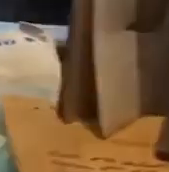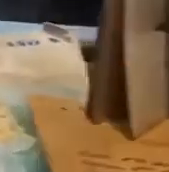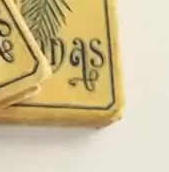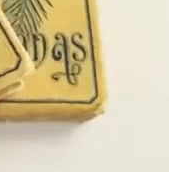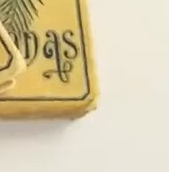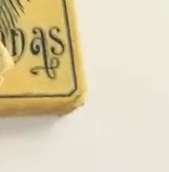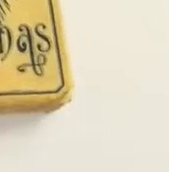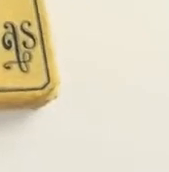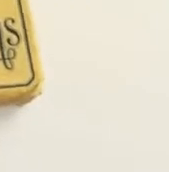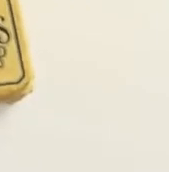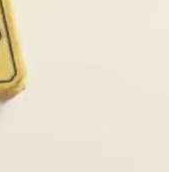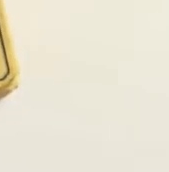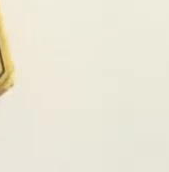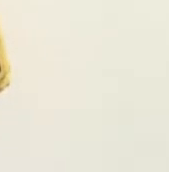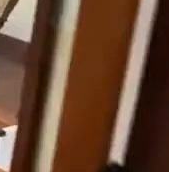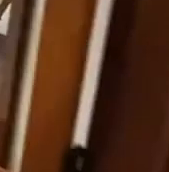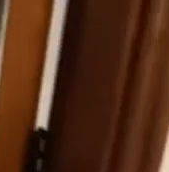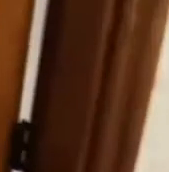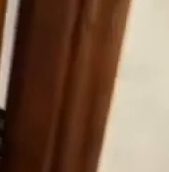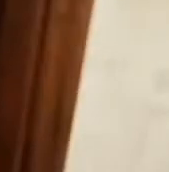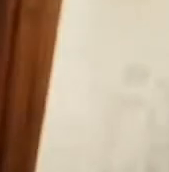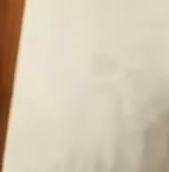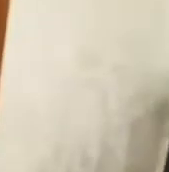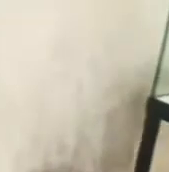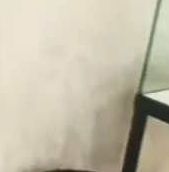Gracias.